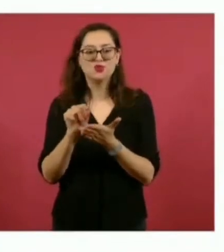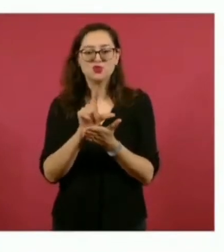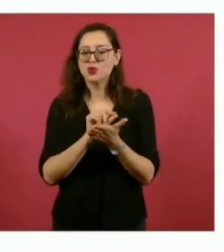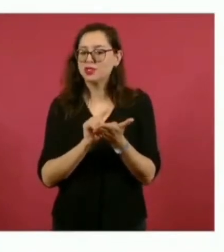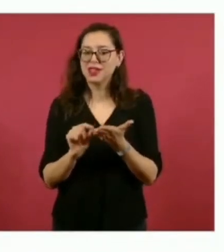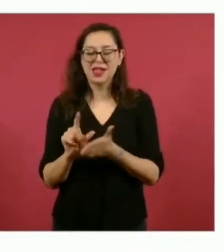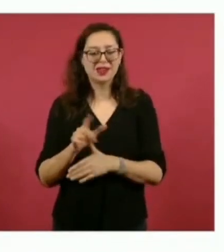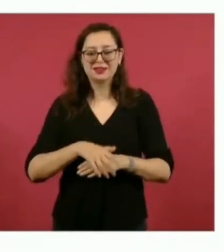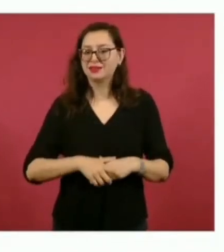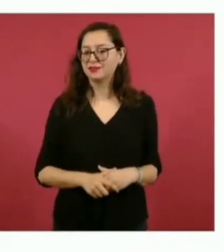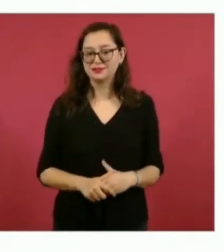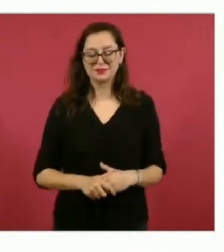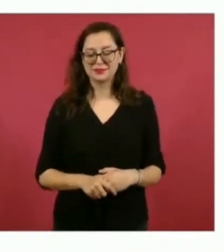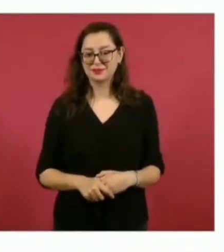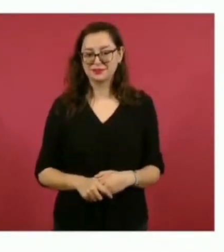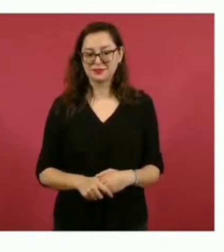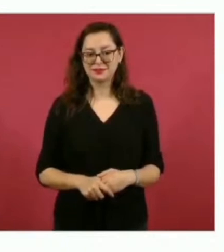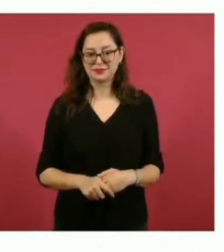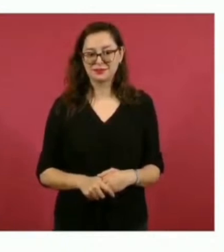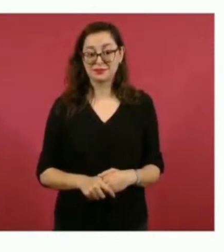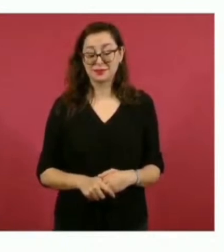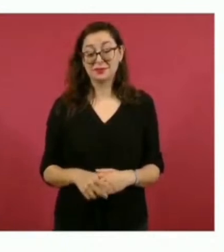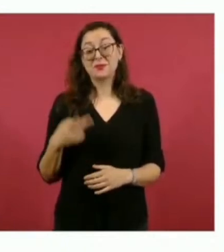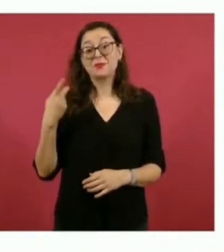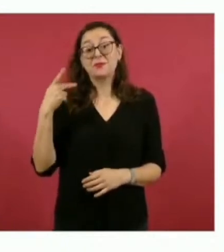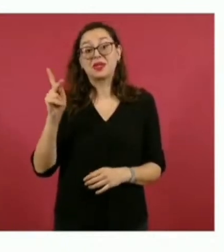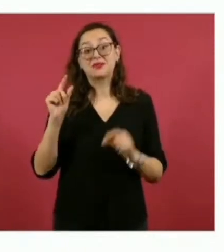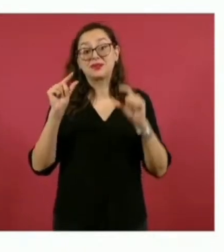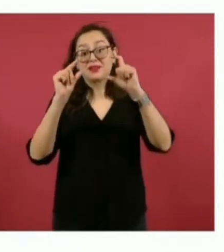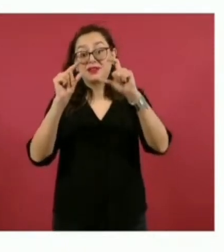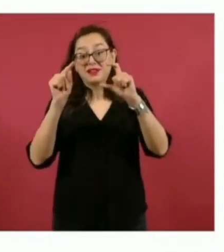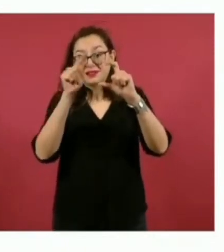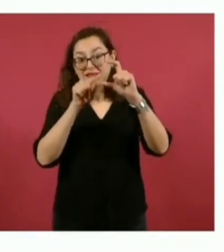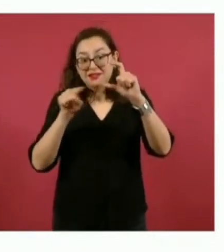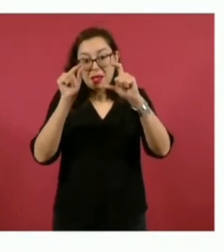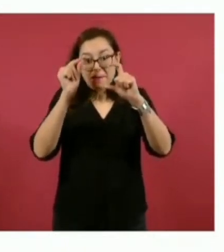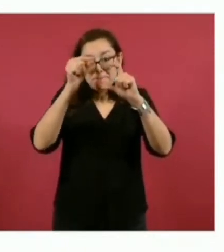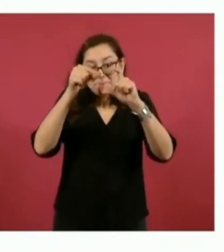pero está con La Palomita.